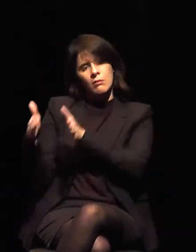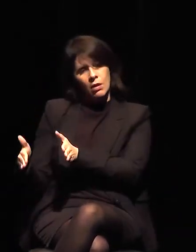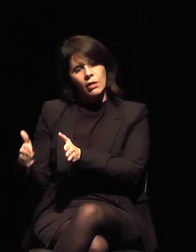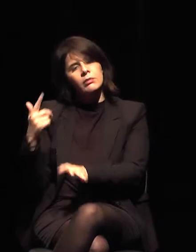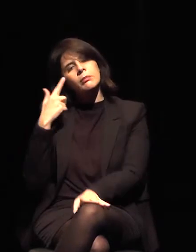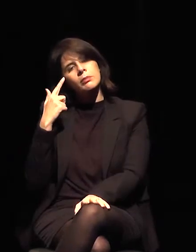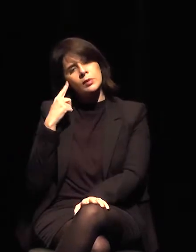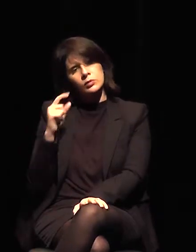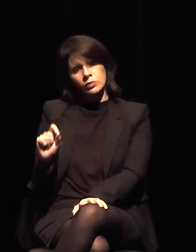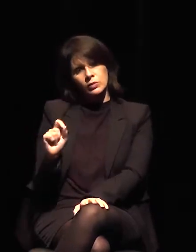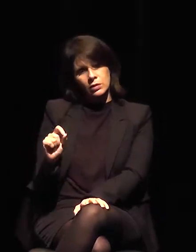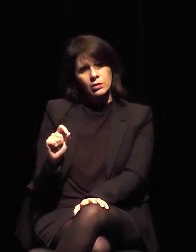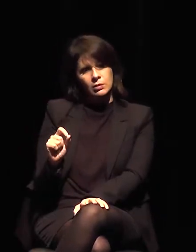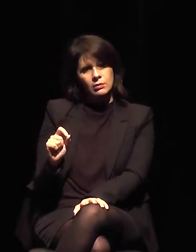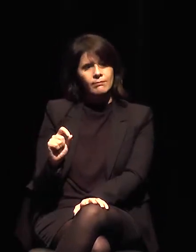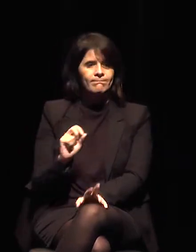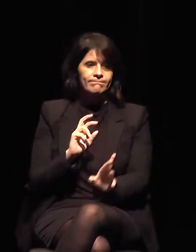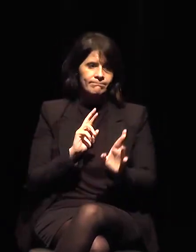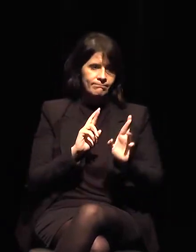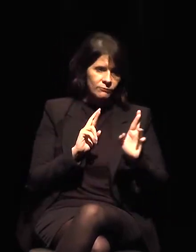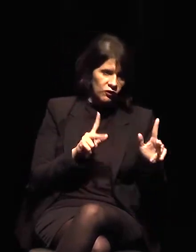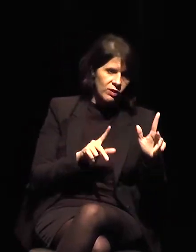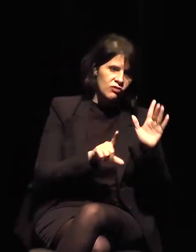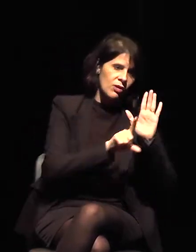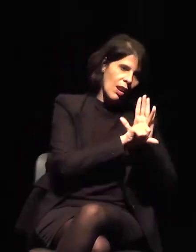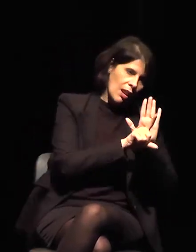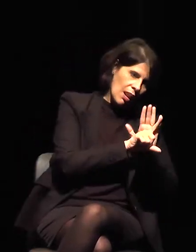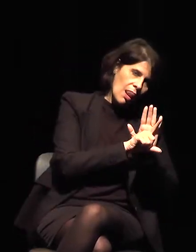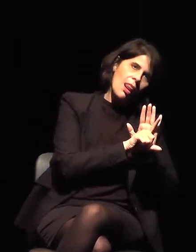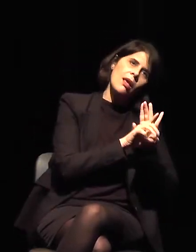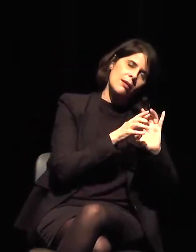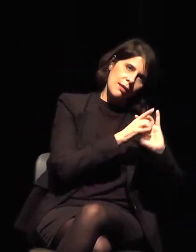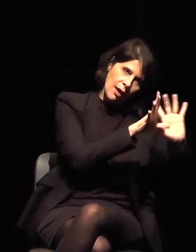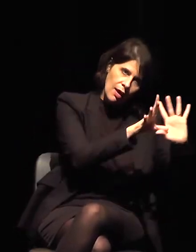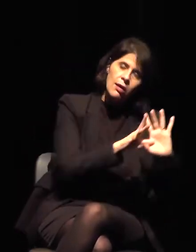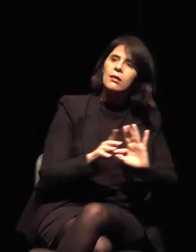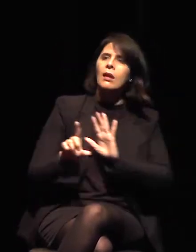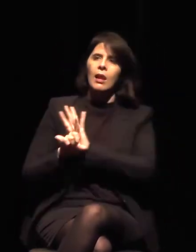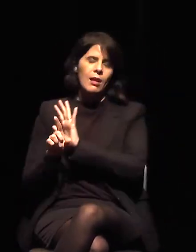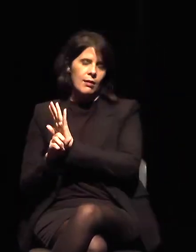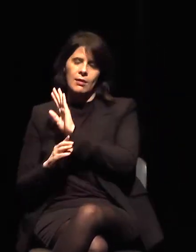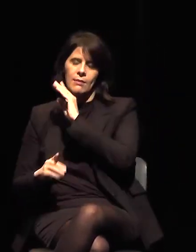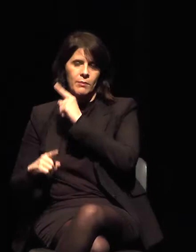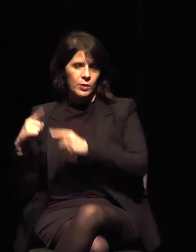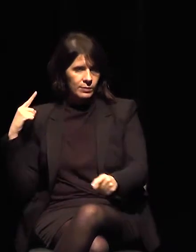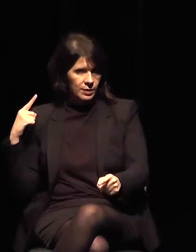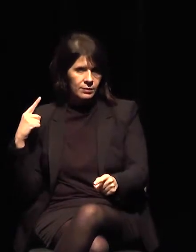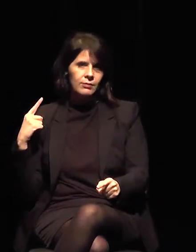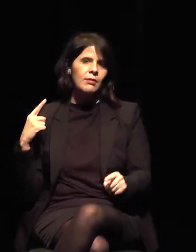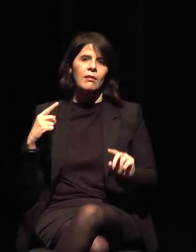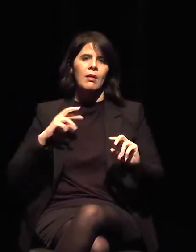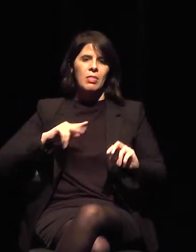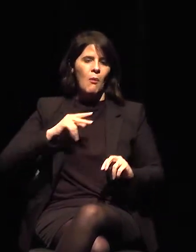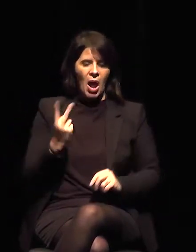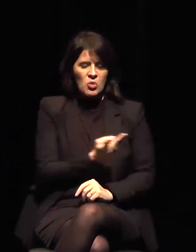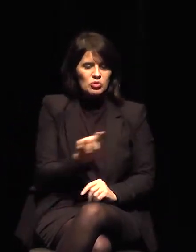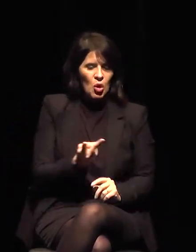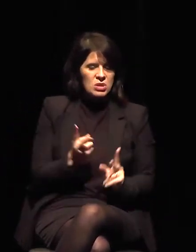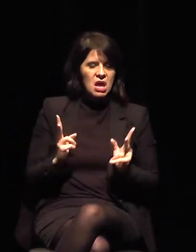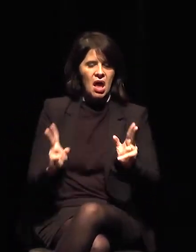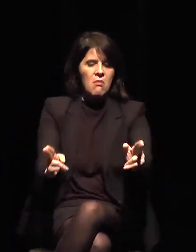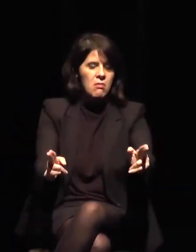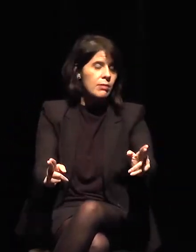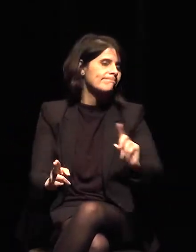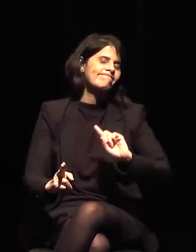de lo ilícito, no tratando de solucionarlo todo a la vez. A veces eso no funciona. No